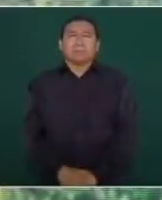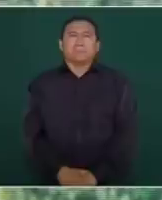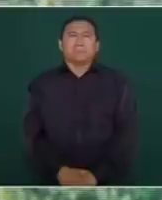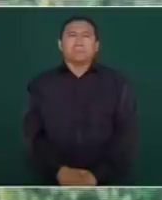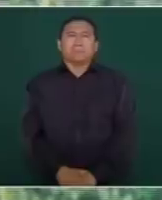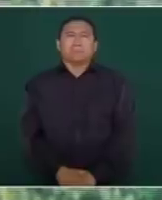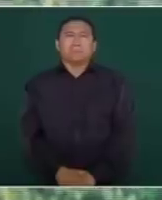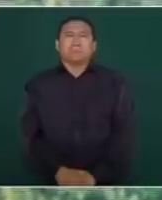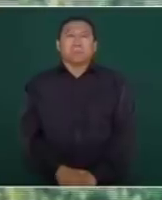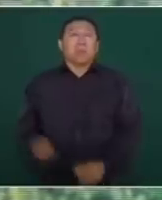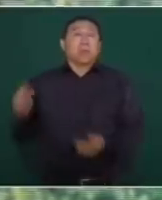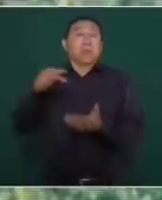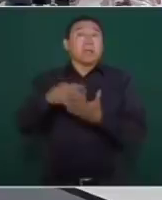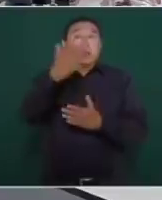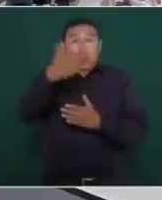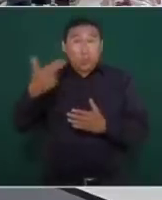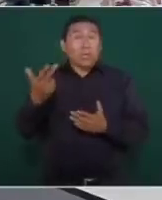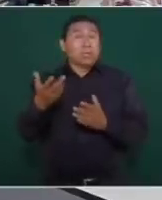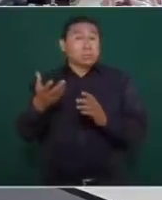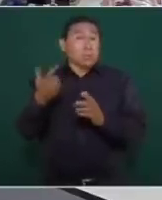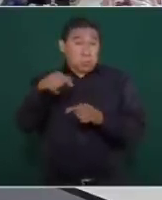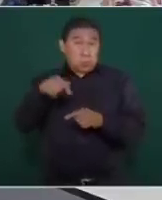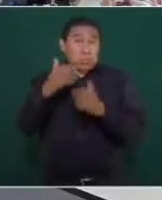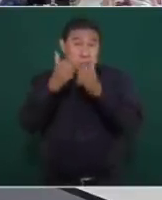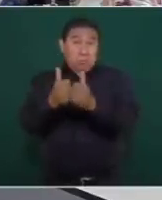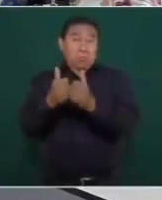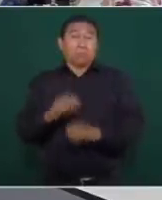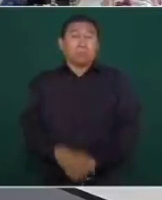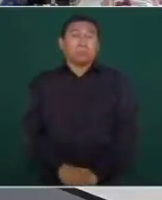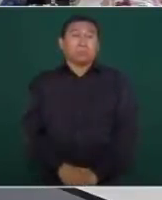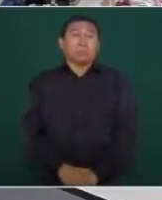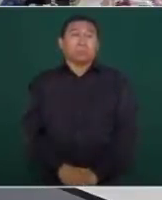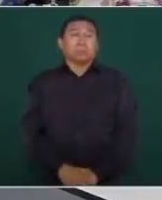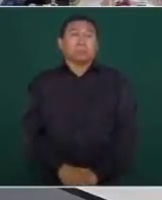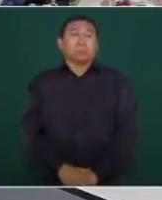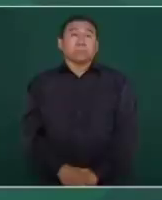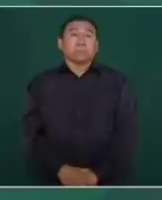que ahí estaban hospedando a